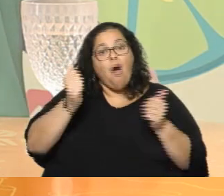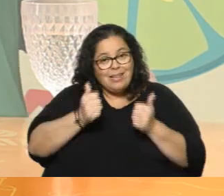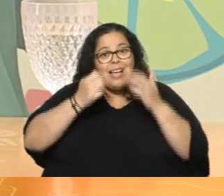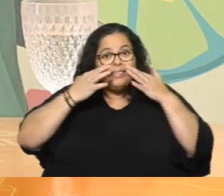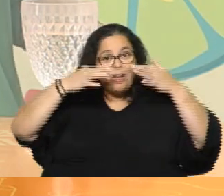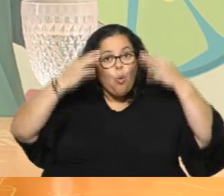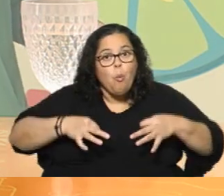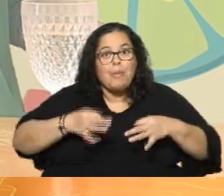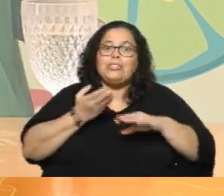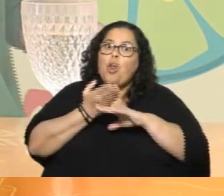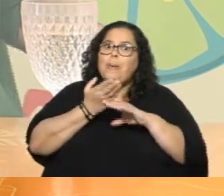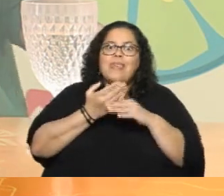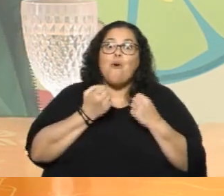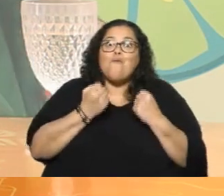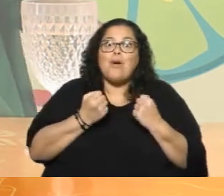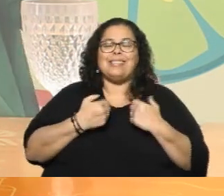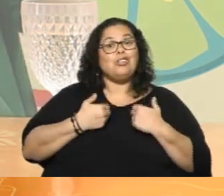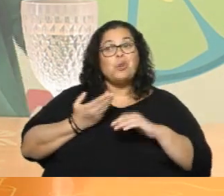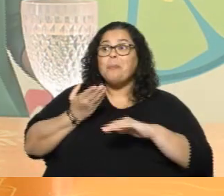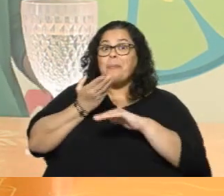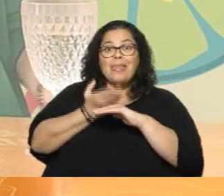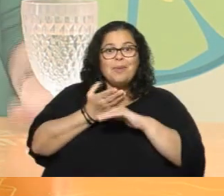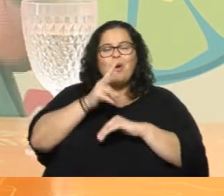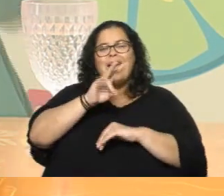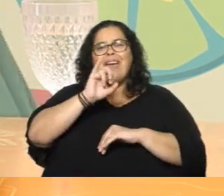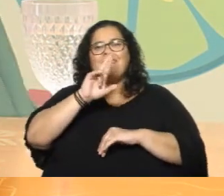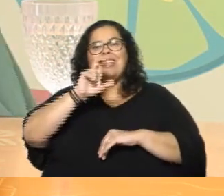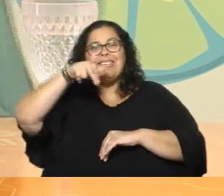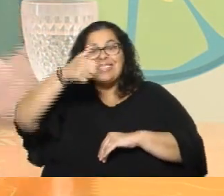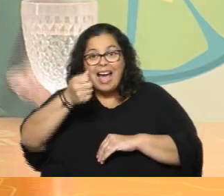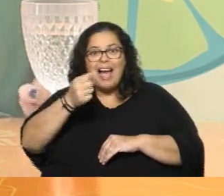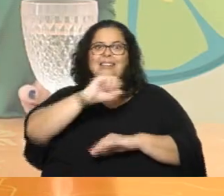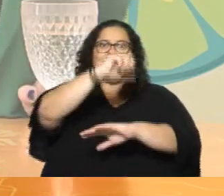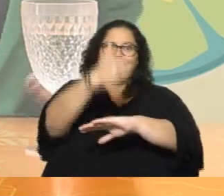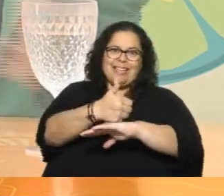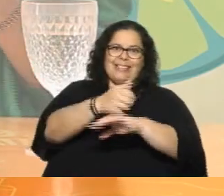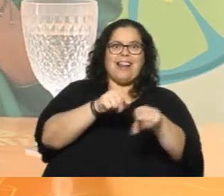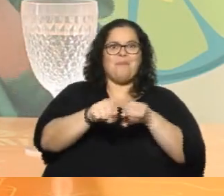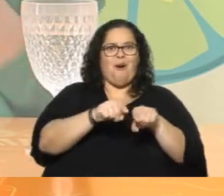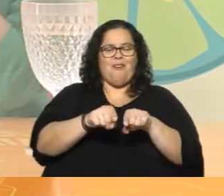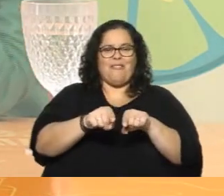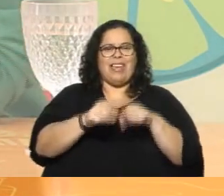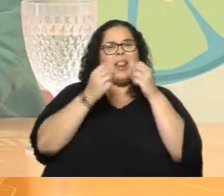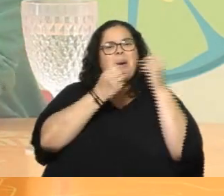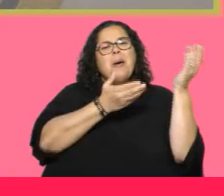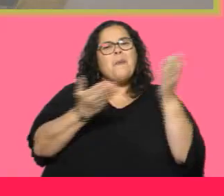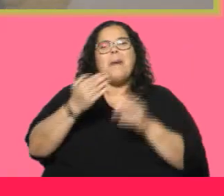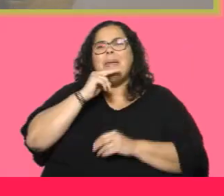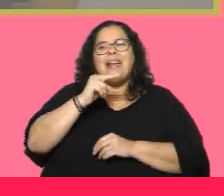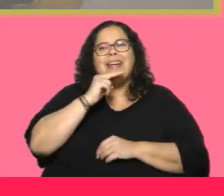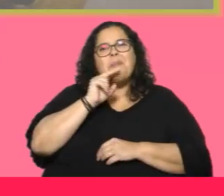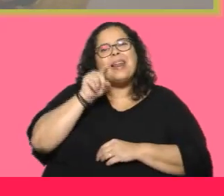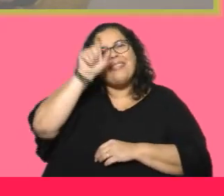Y nosotros pedimos que Virna Castelli, nuestra compañera, se haga presente en el móvil. Virna, buen viernes para ti,